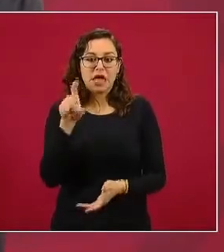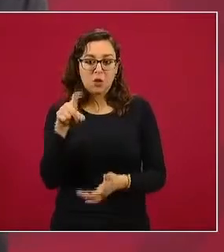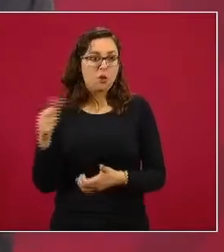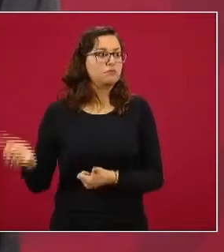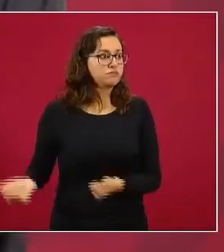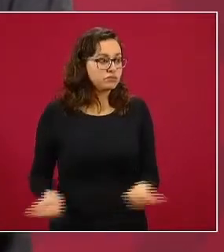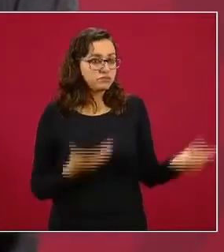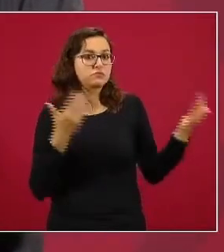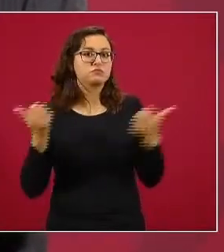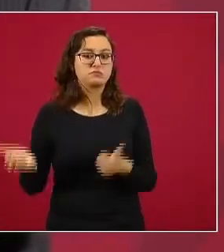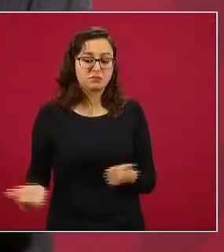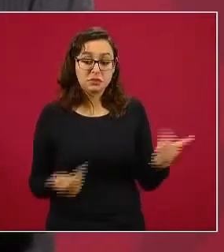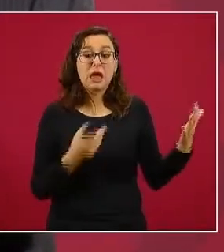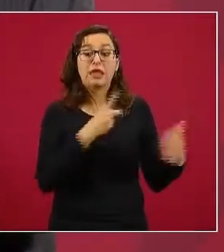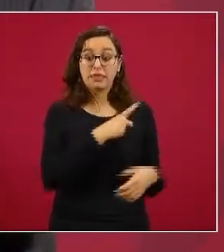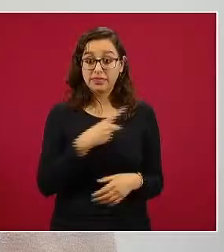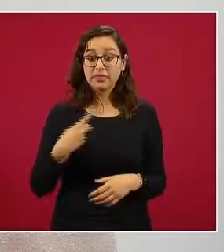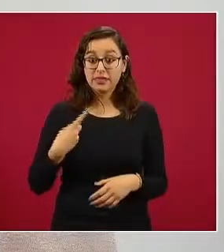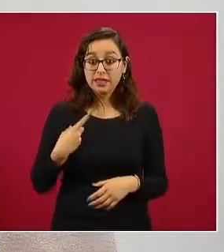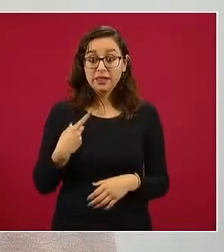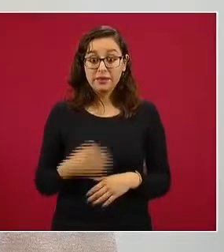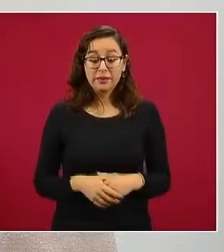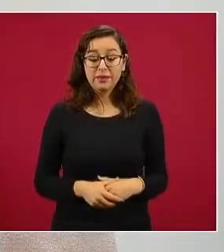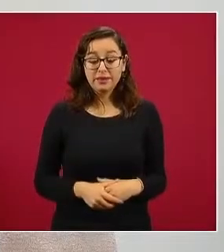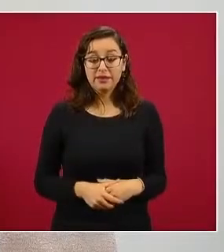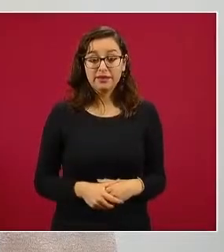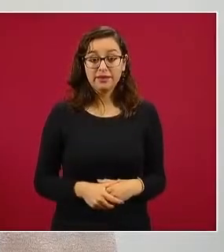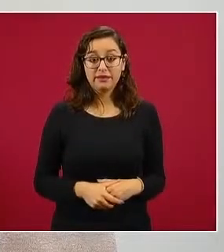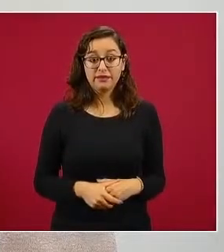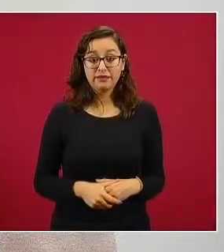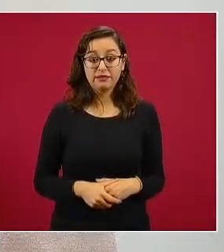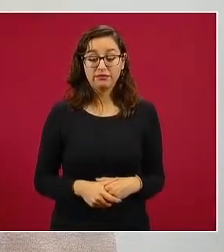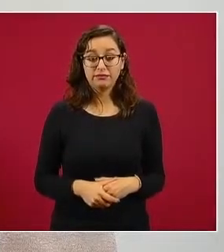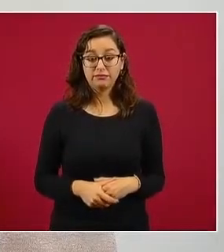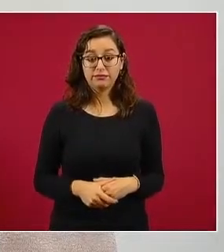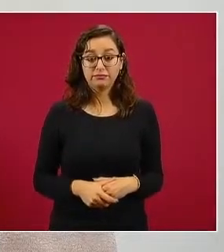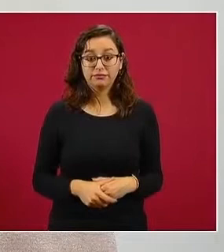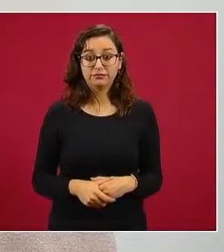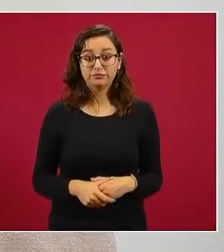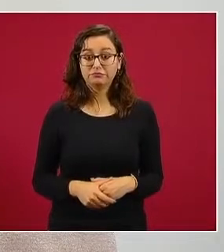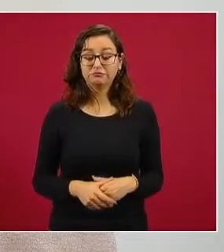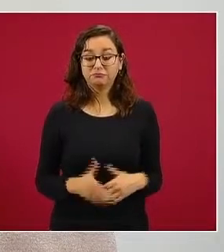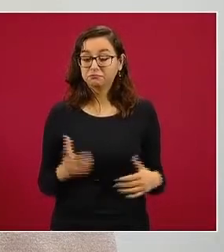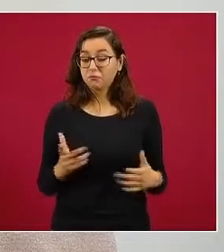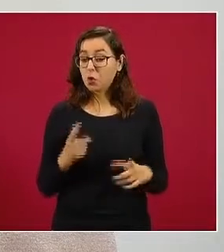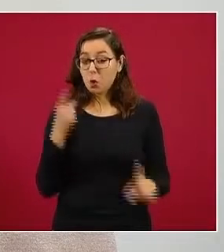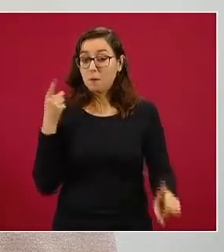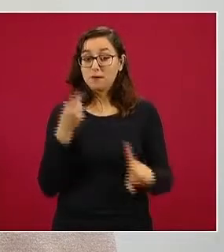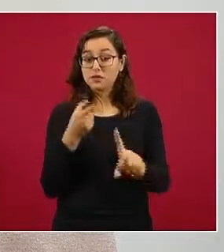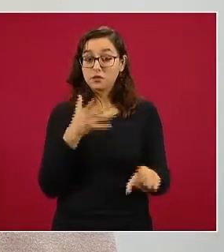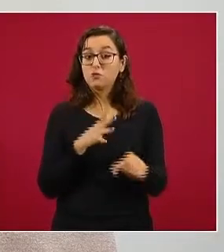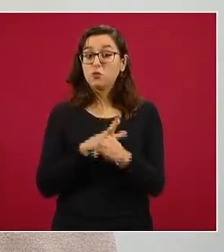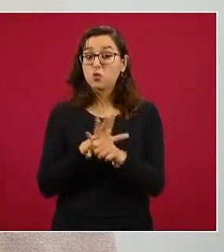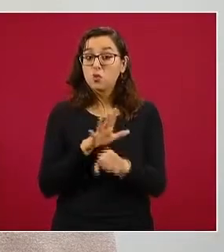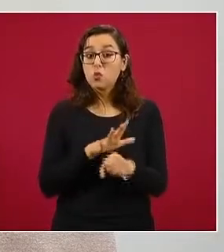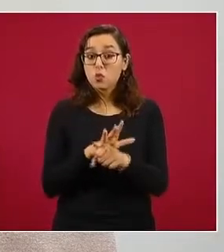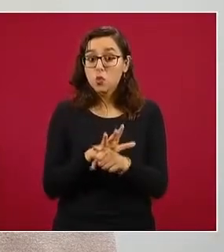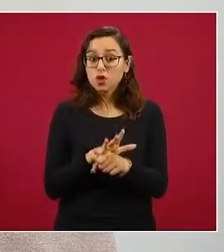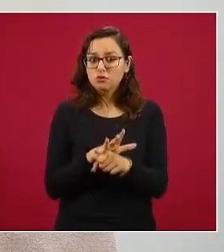que se debe de entregar con el propósito de